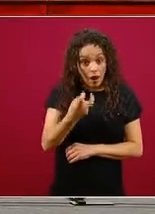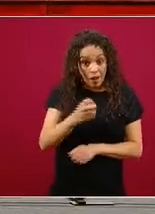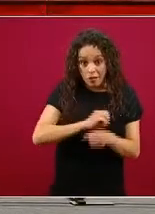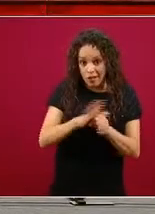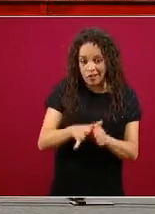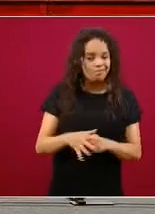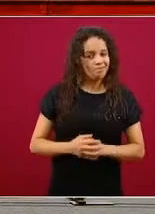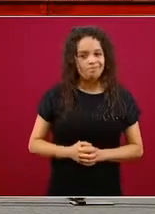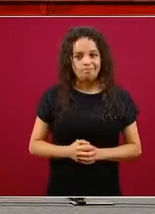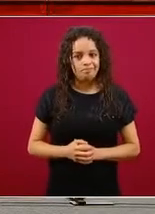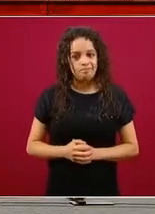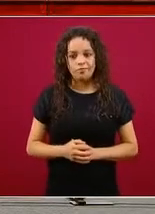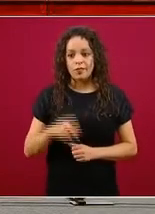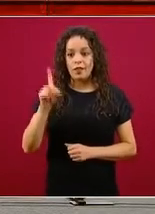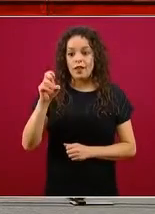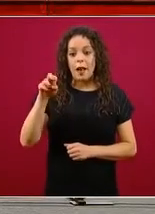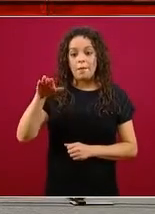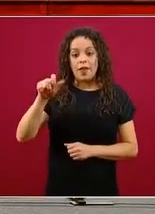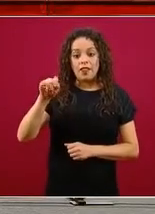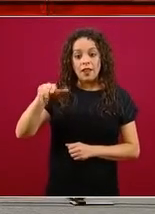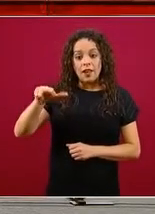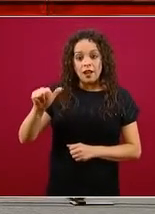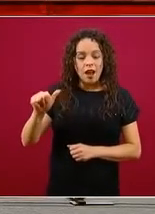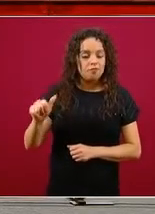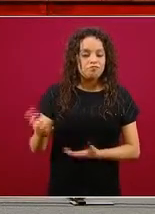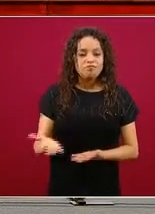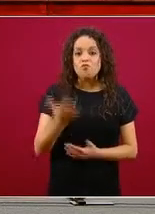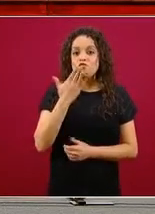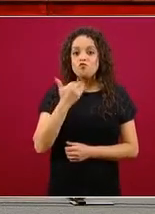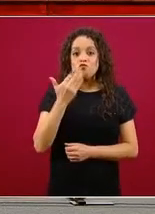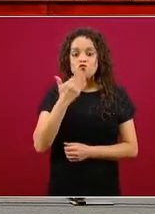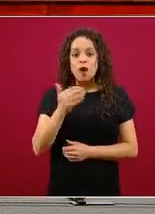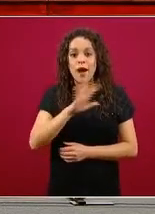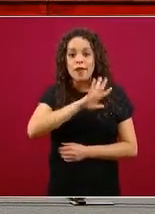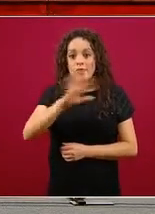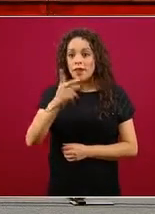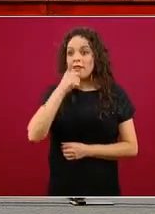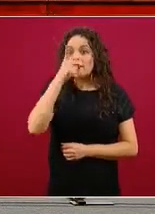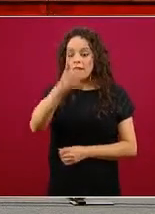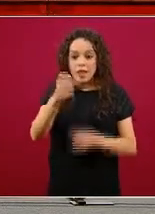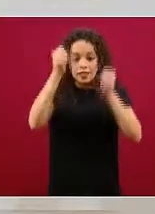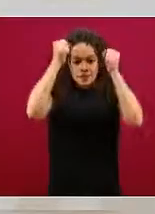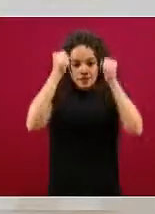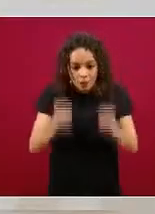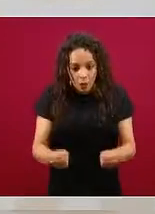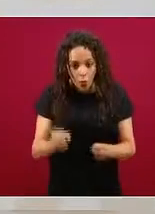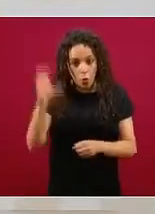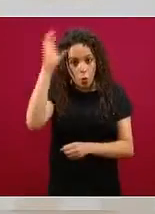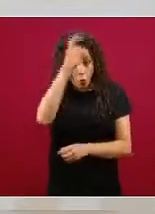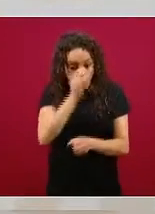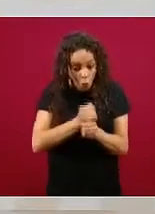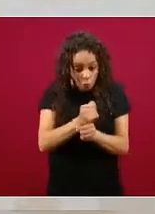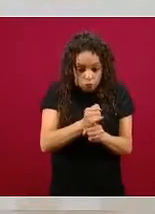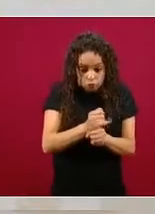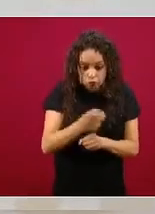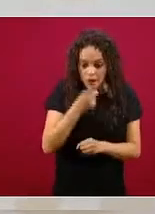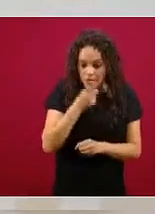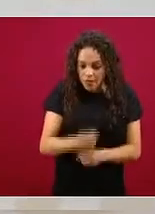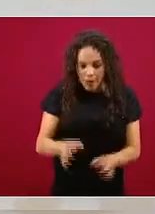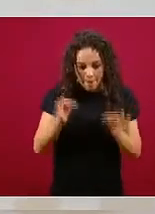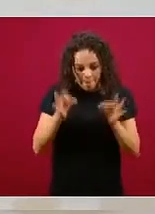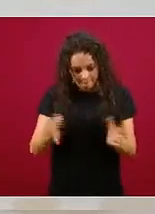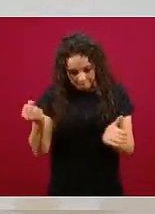no hay una evidencia sólida que la ivermectina pueda tener un uso clínico